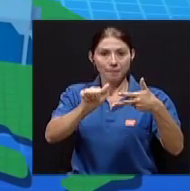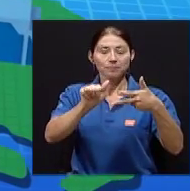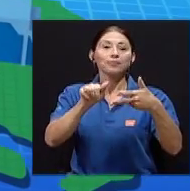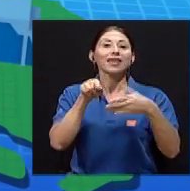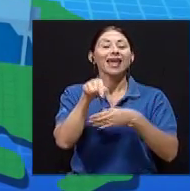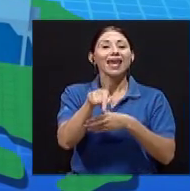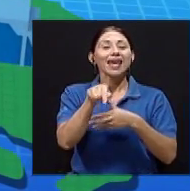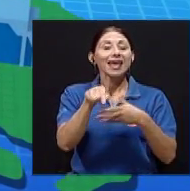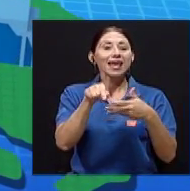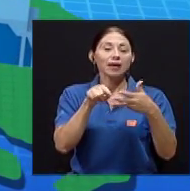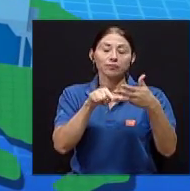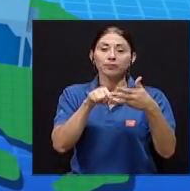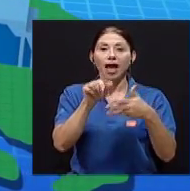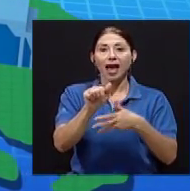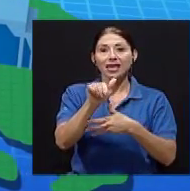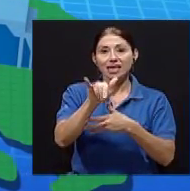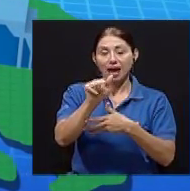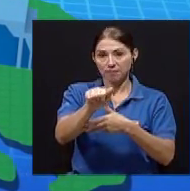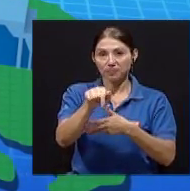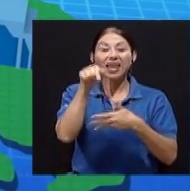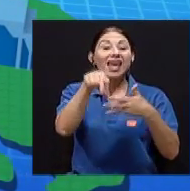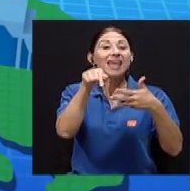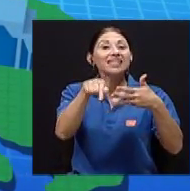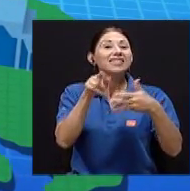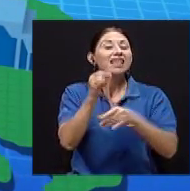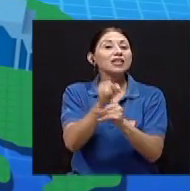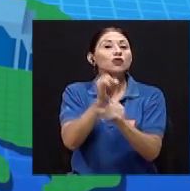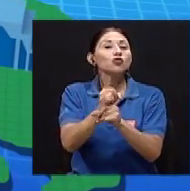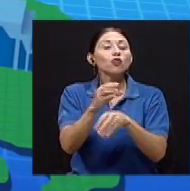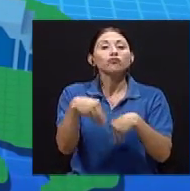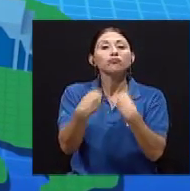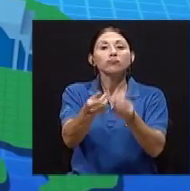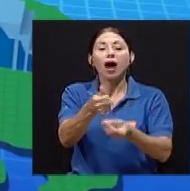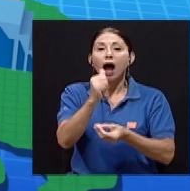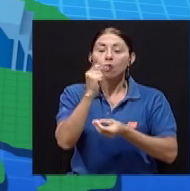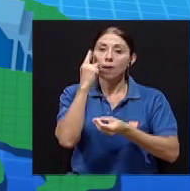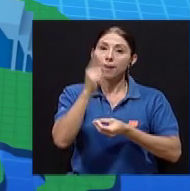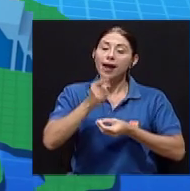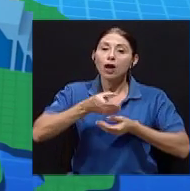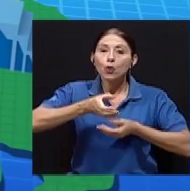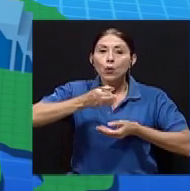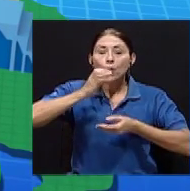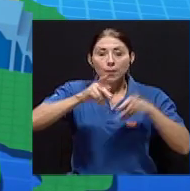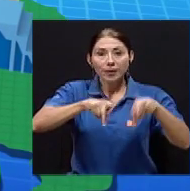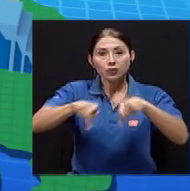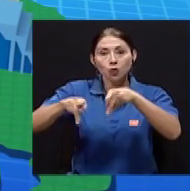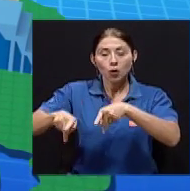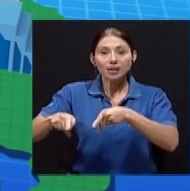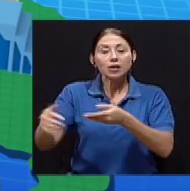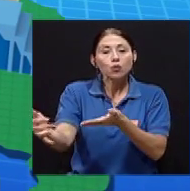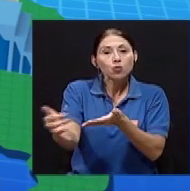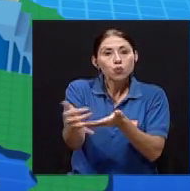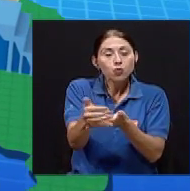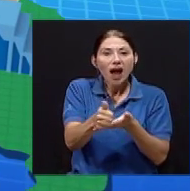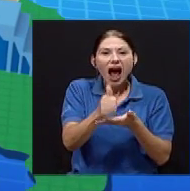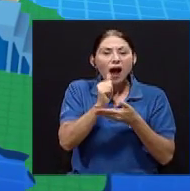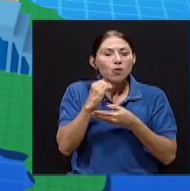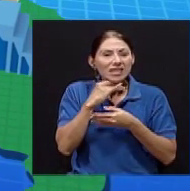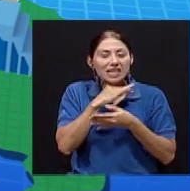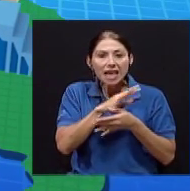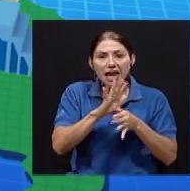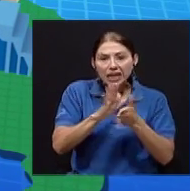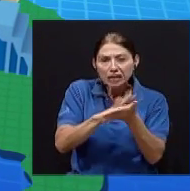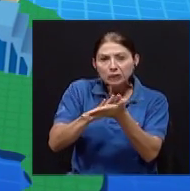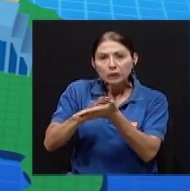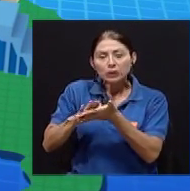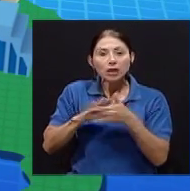Acueductos y Alcantarillados, institución que presta los servicios relacionados con el suministro de agua para el consumo humano, recolección y